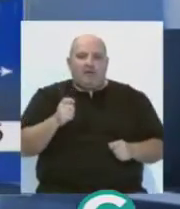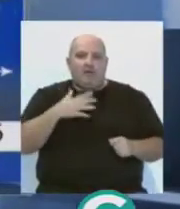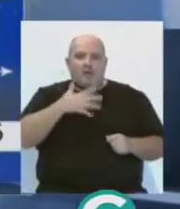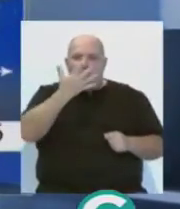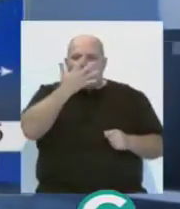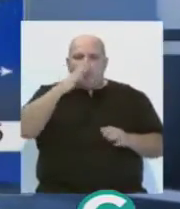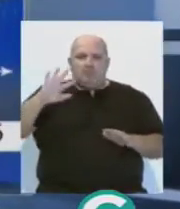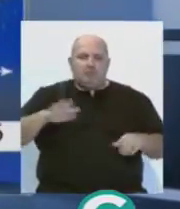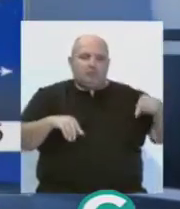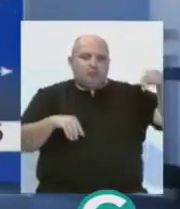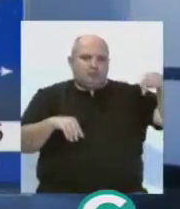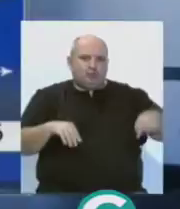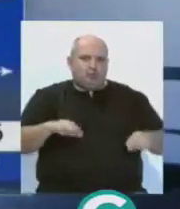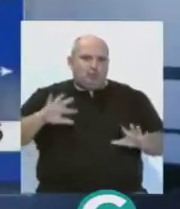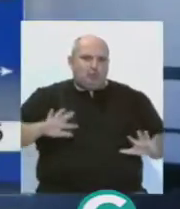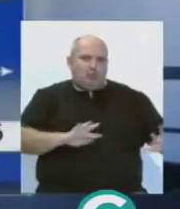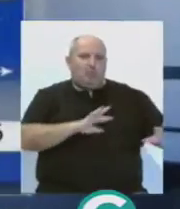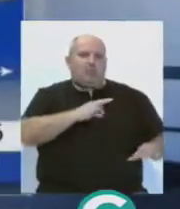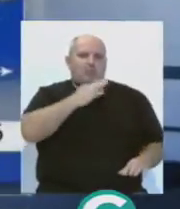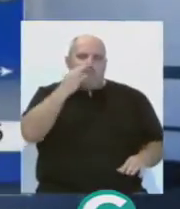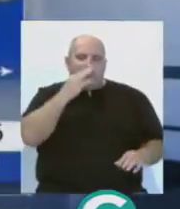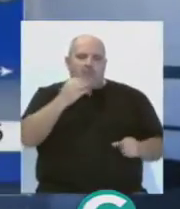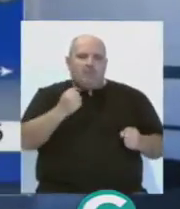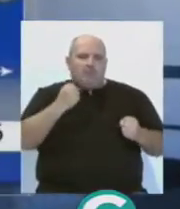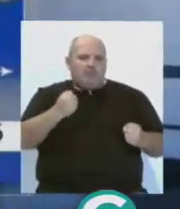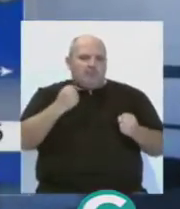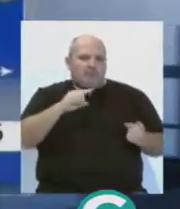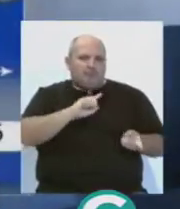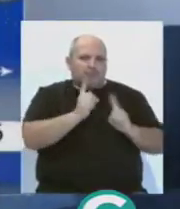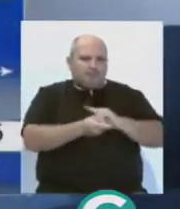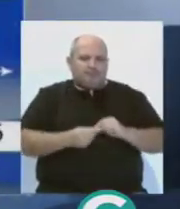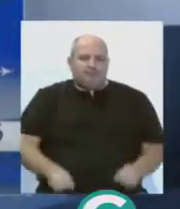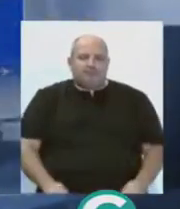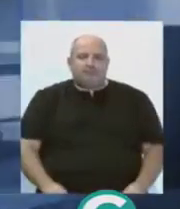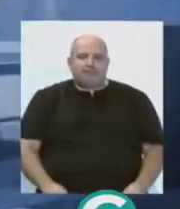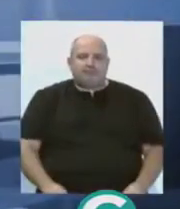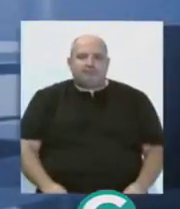Los vientos soplarán del sur arreciando a poniente por la tarde con intervalos de fuertes en el estrecho.